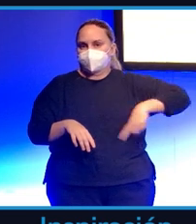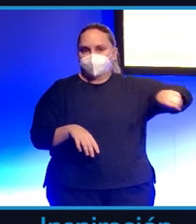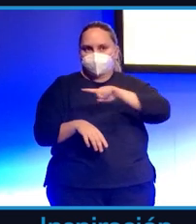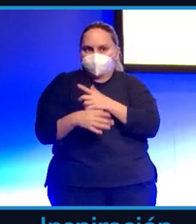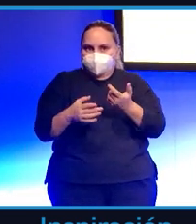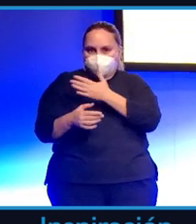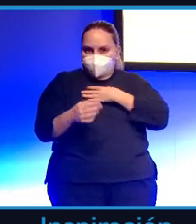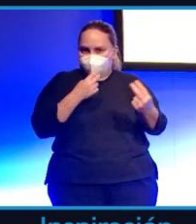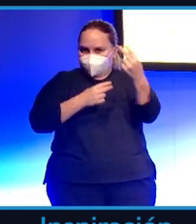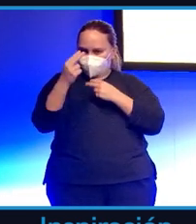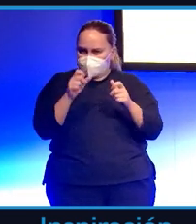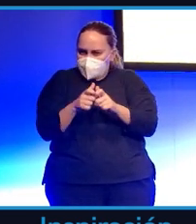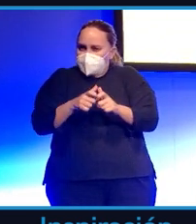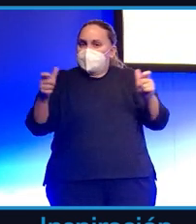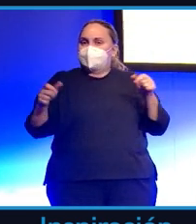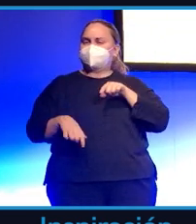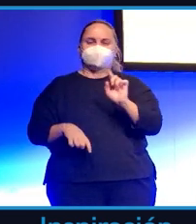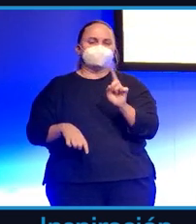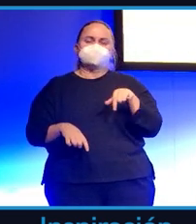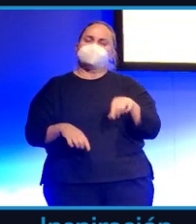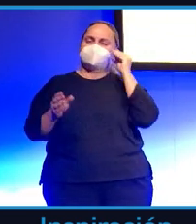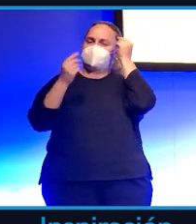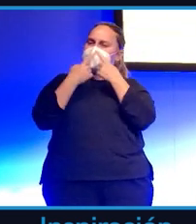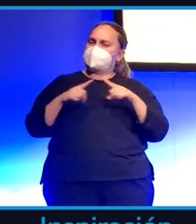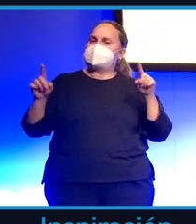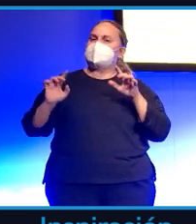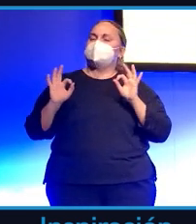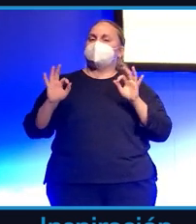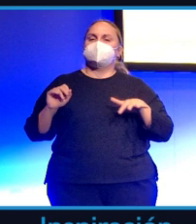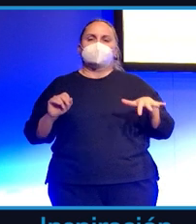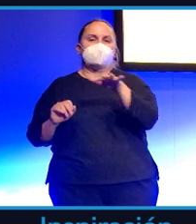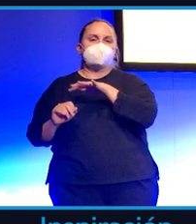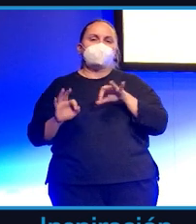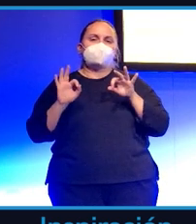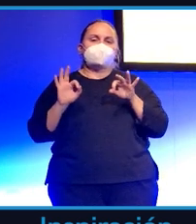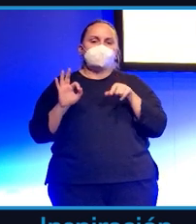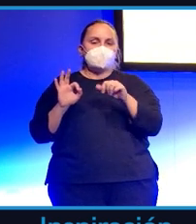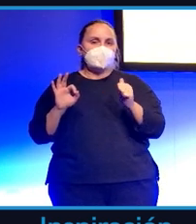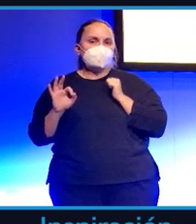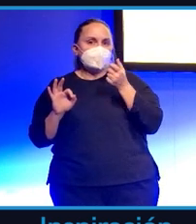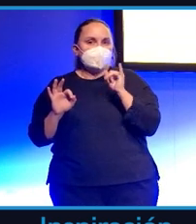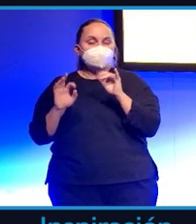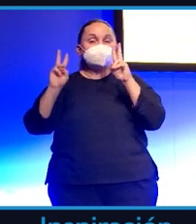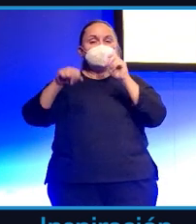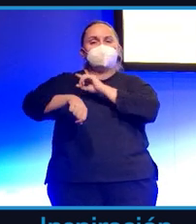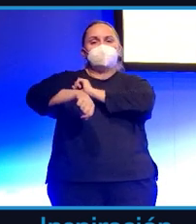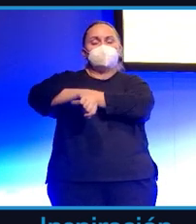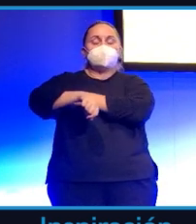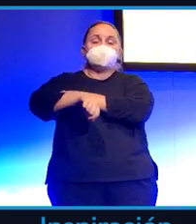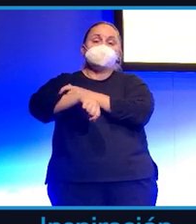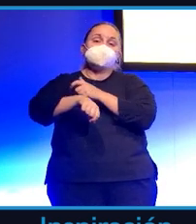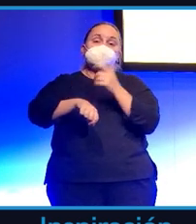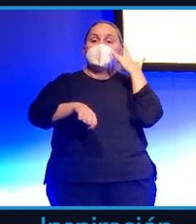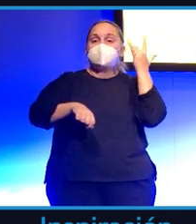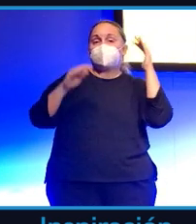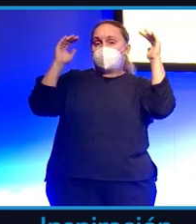comunicador, él pensó que había un espacio, un nicho en deportes minoritarios. Y luego